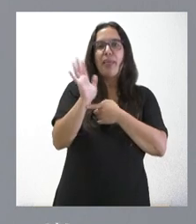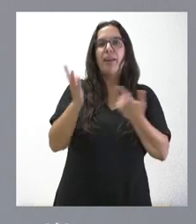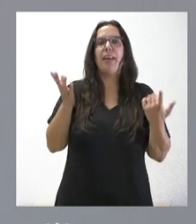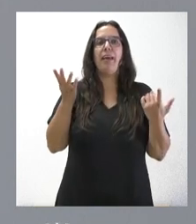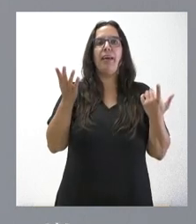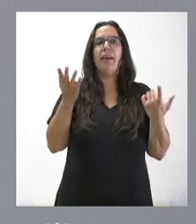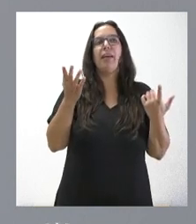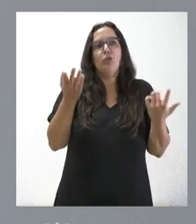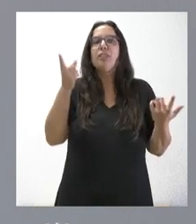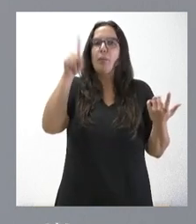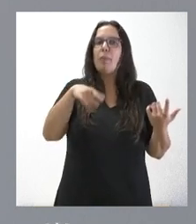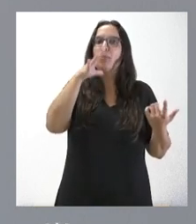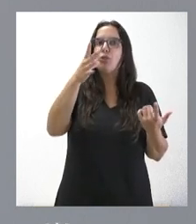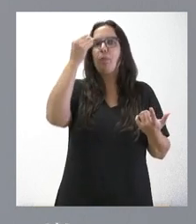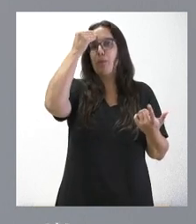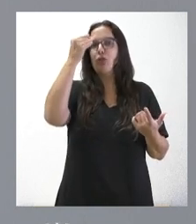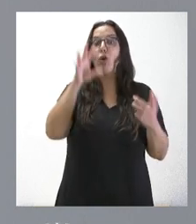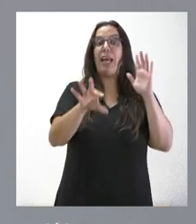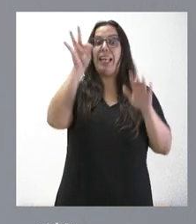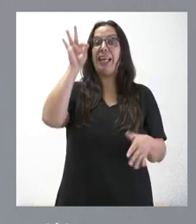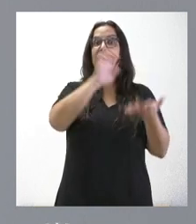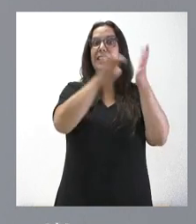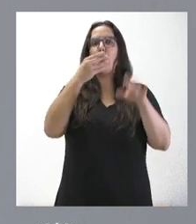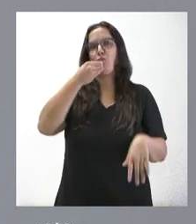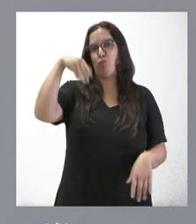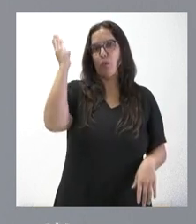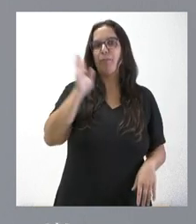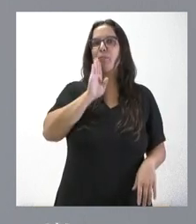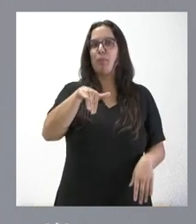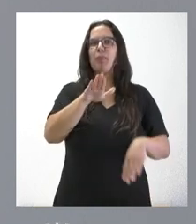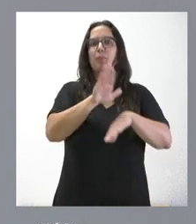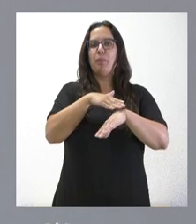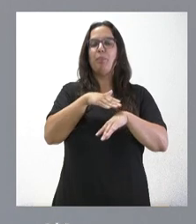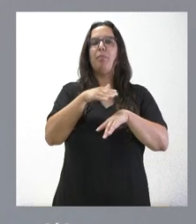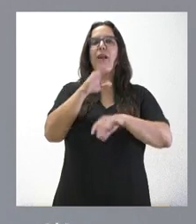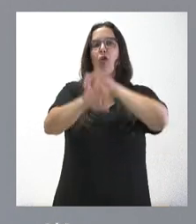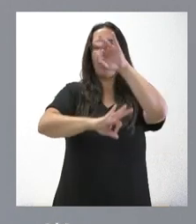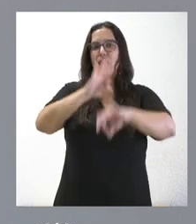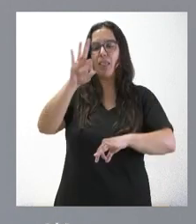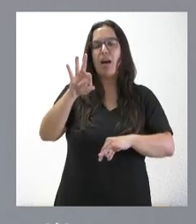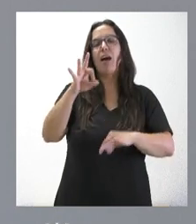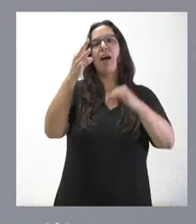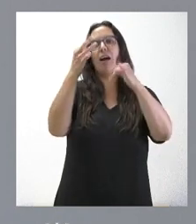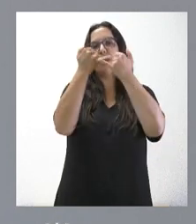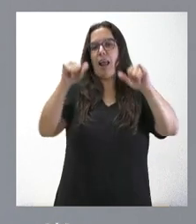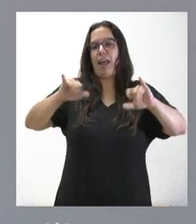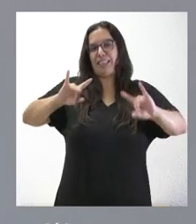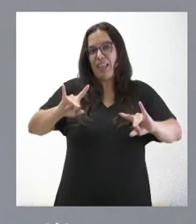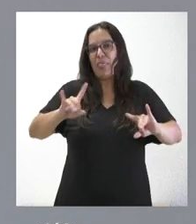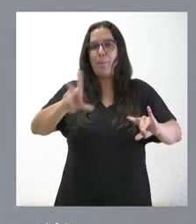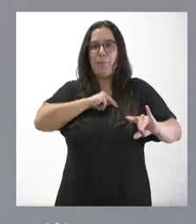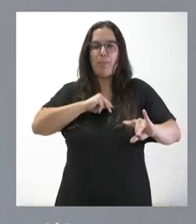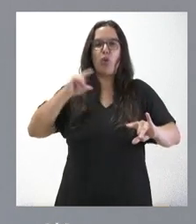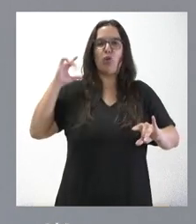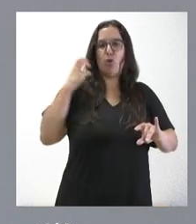punto de vista también, creo que es un acierto haber elegido Castilla y León para ser la sede de la gala del